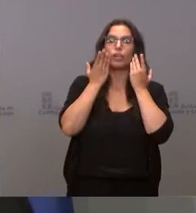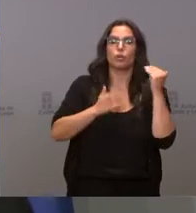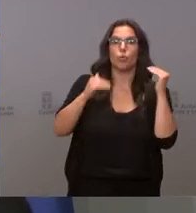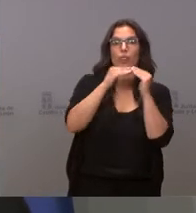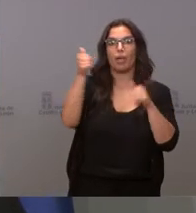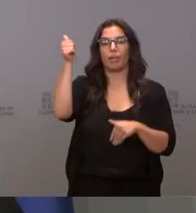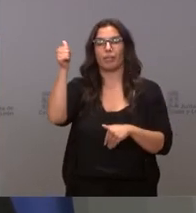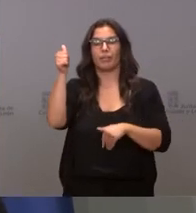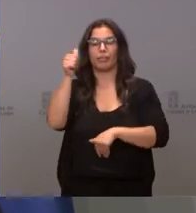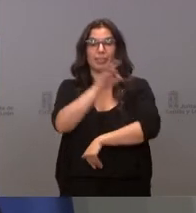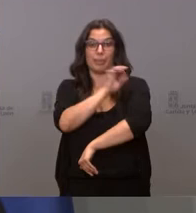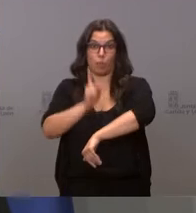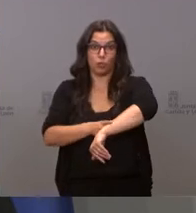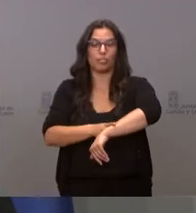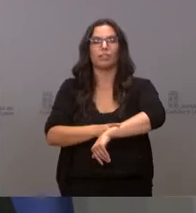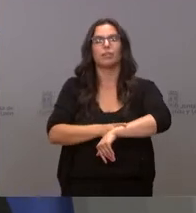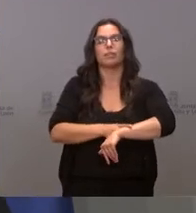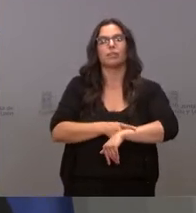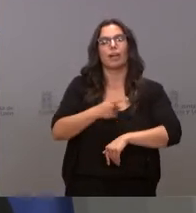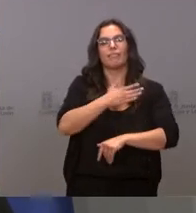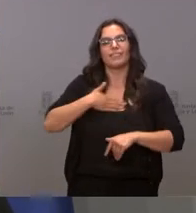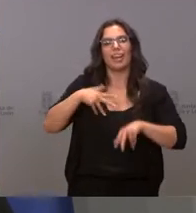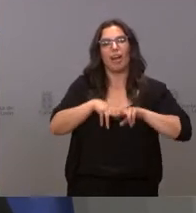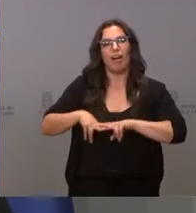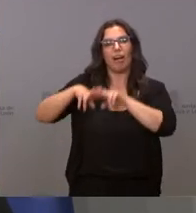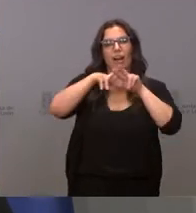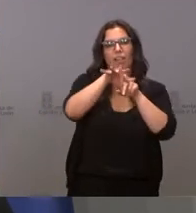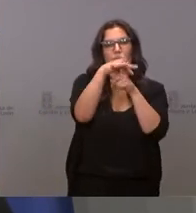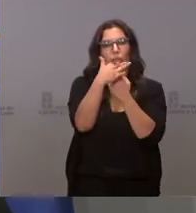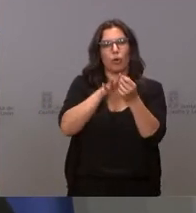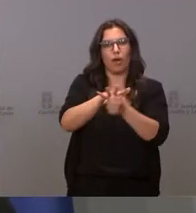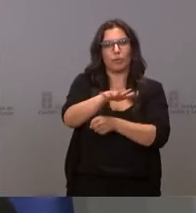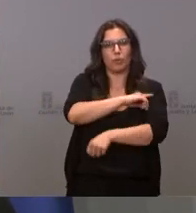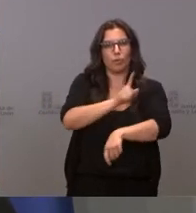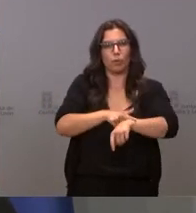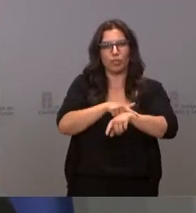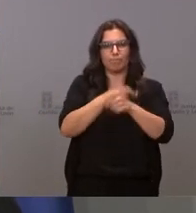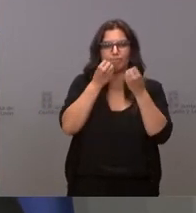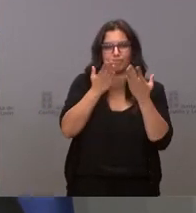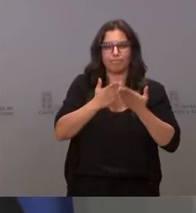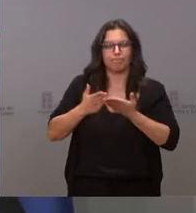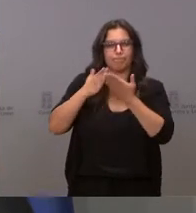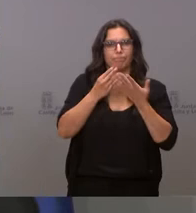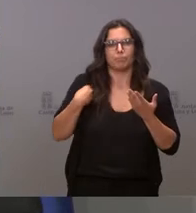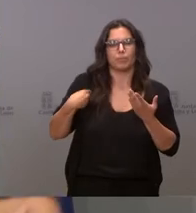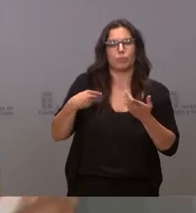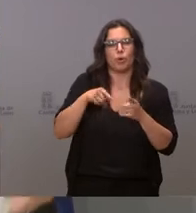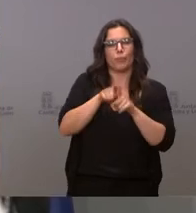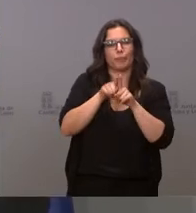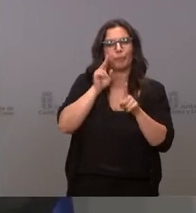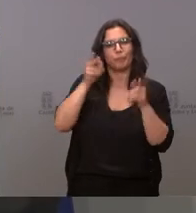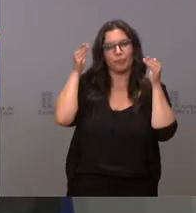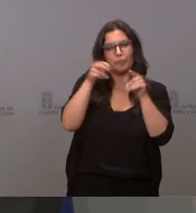Deporte que pretende analizar la situación en el ámbito deportivo desde la perspectiva